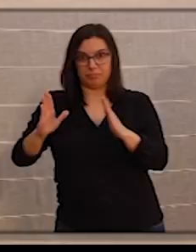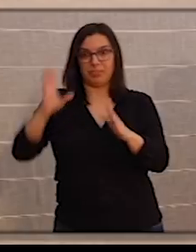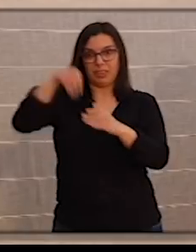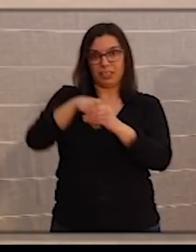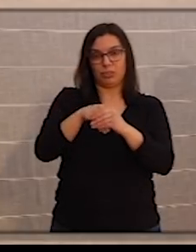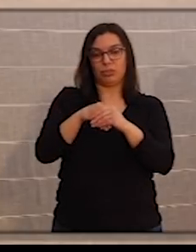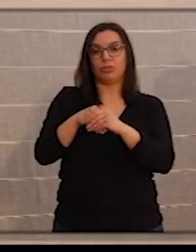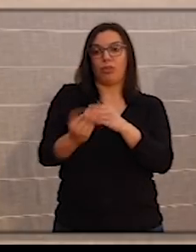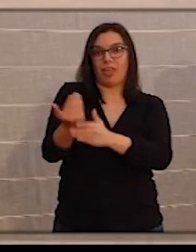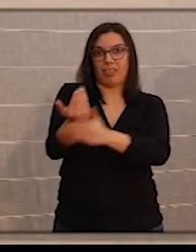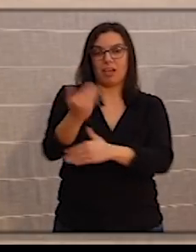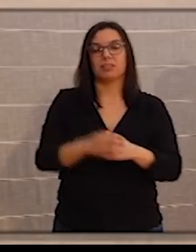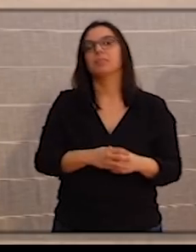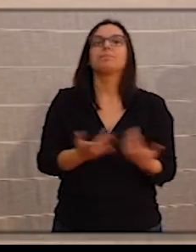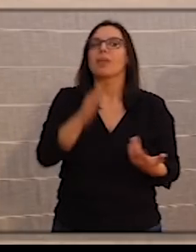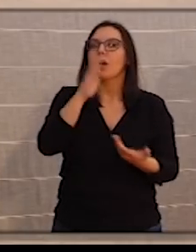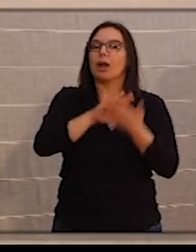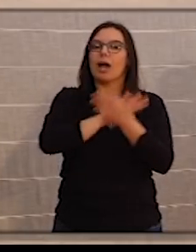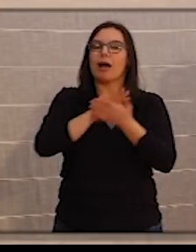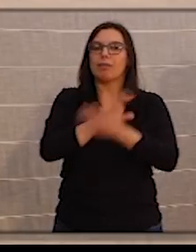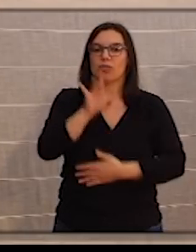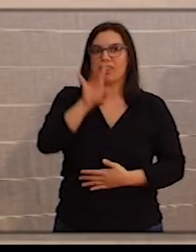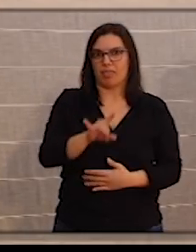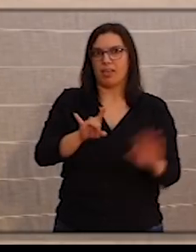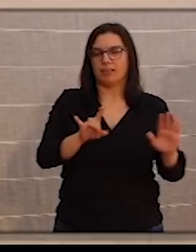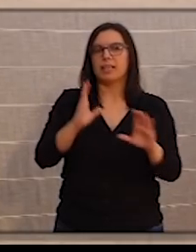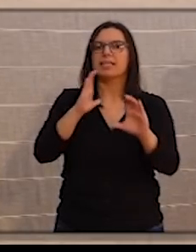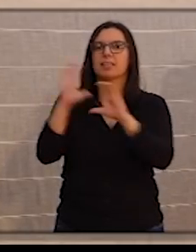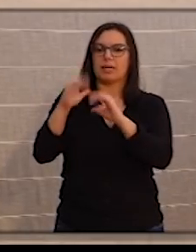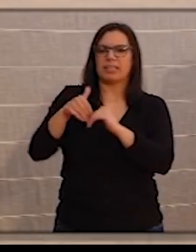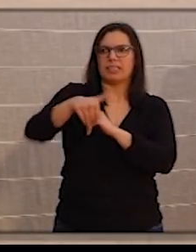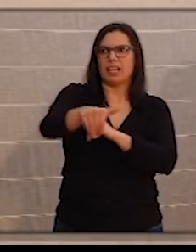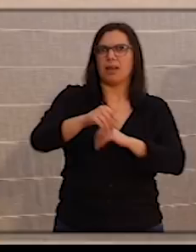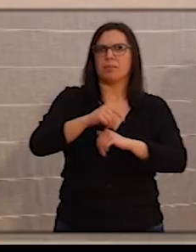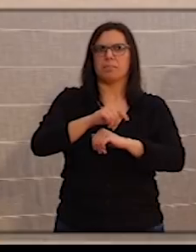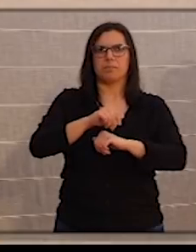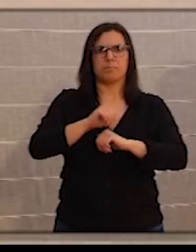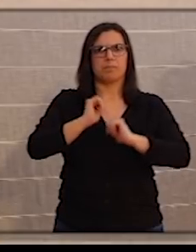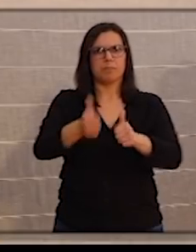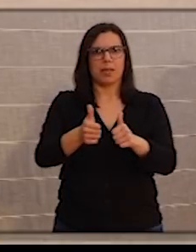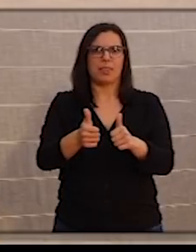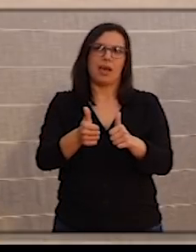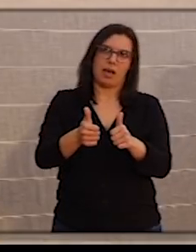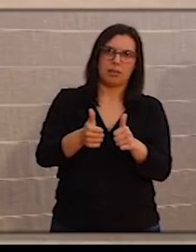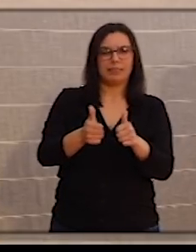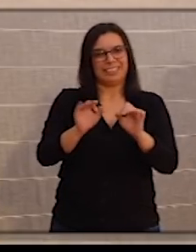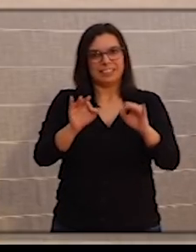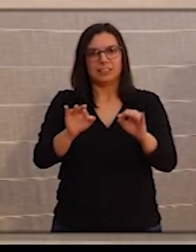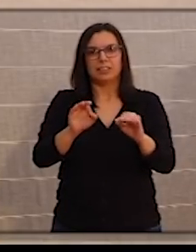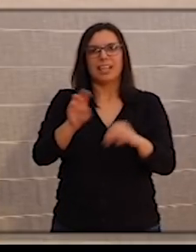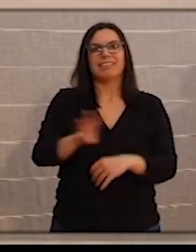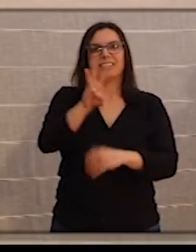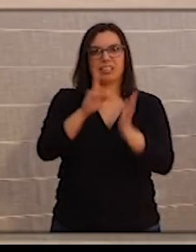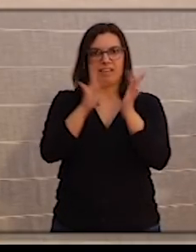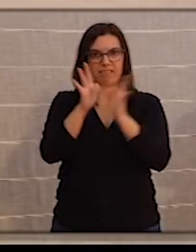Estamos hablando de 15 días. La Semana Santa empieza el, podríamos decir, técnicamente el 3